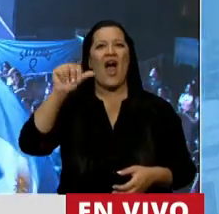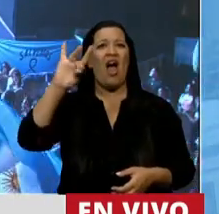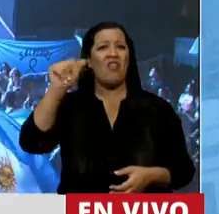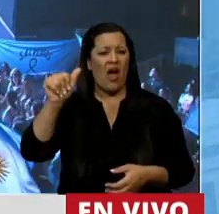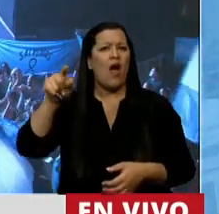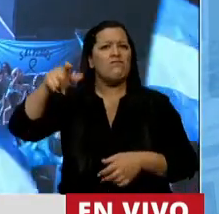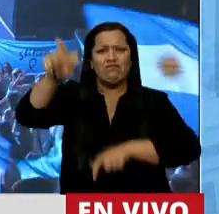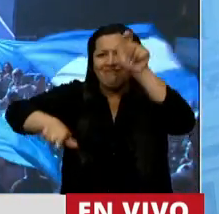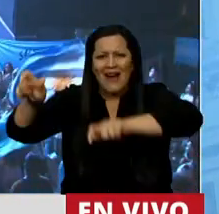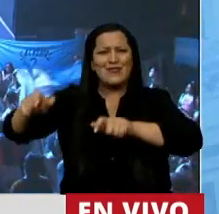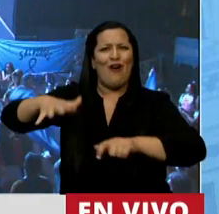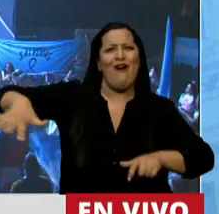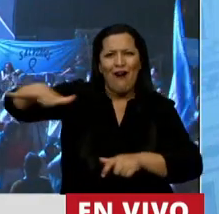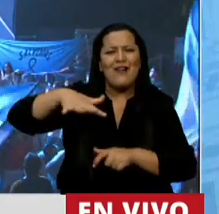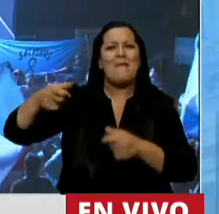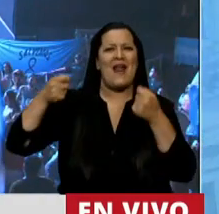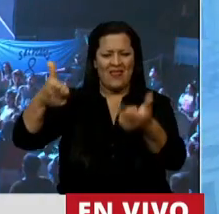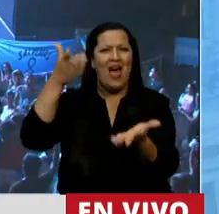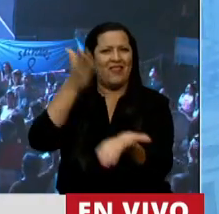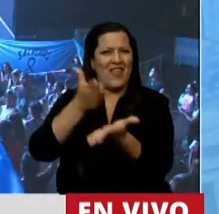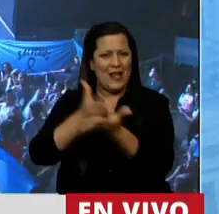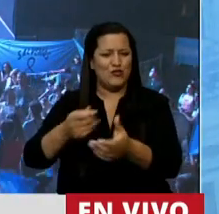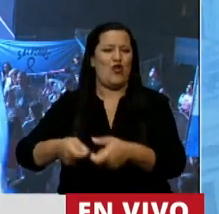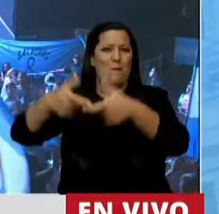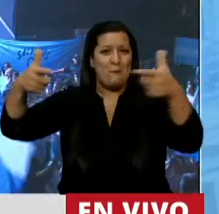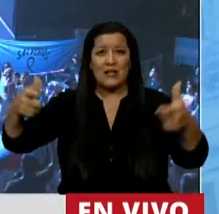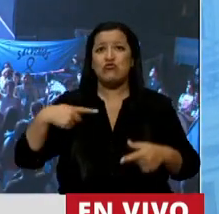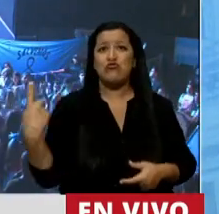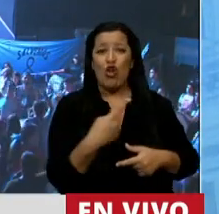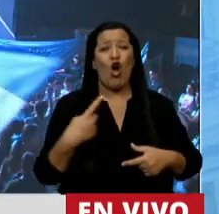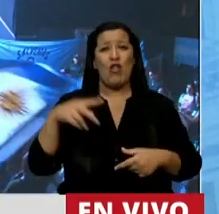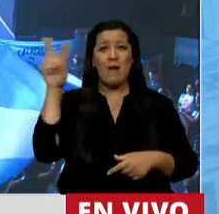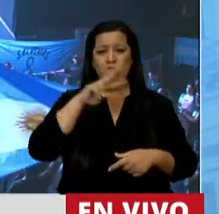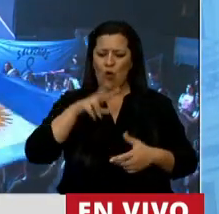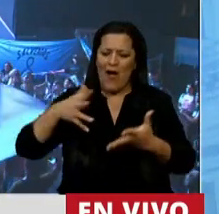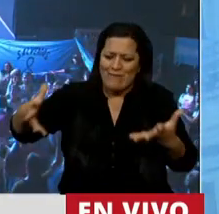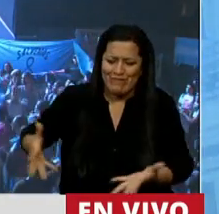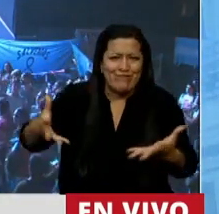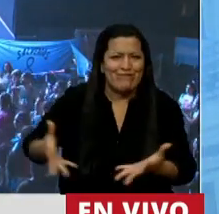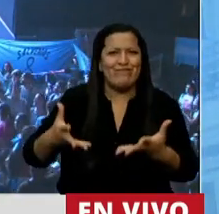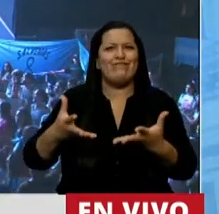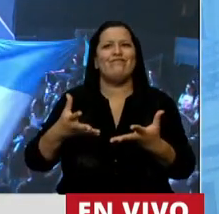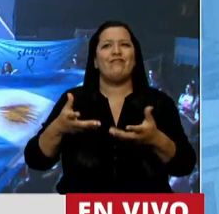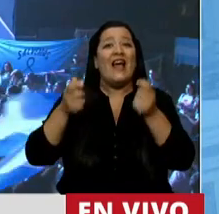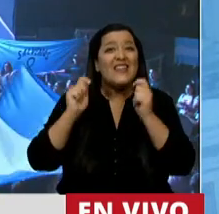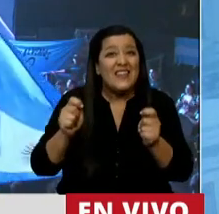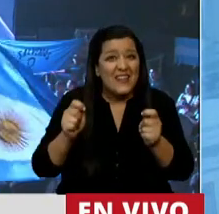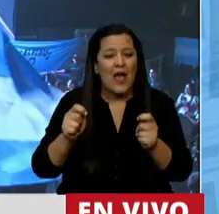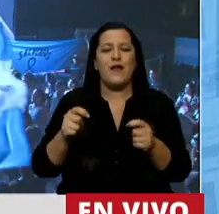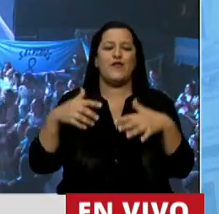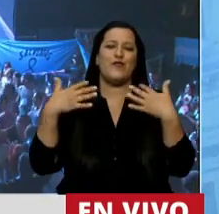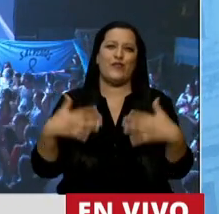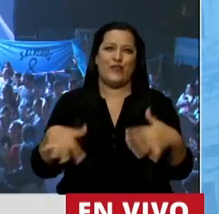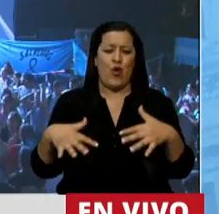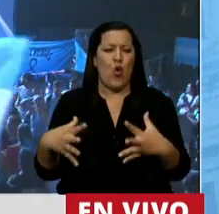convicciones para la ampliación de los derechos. Y todas estamos empujadas a la lucha por quien supo ser